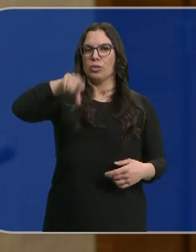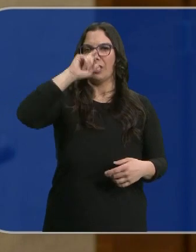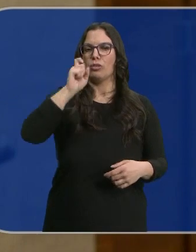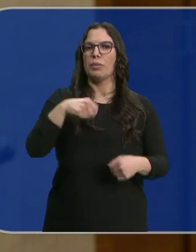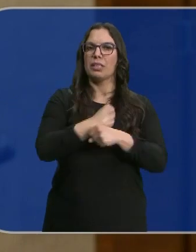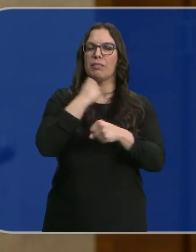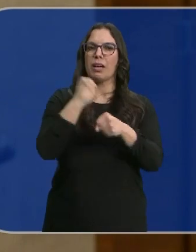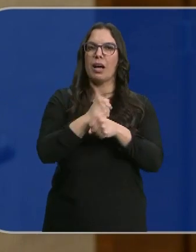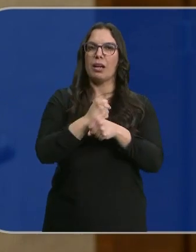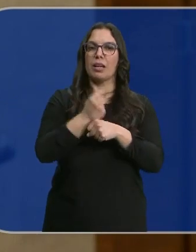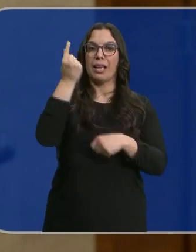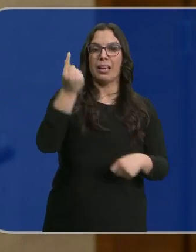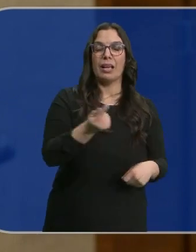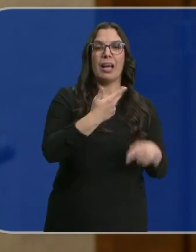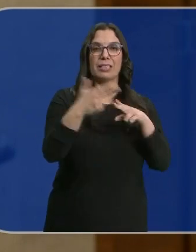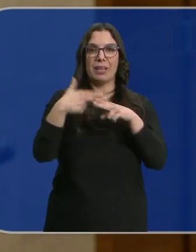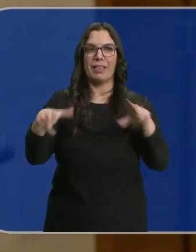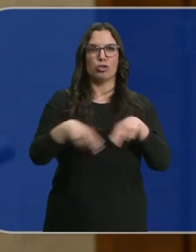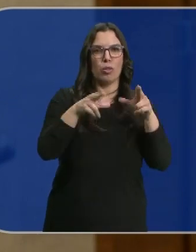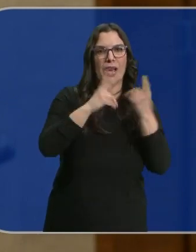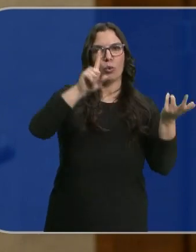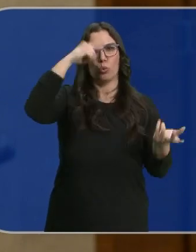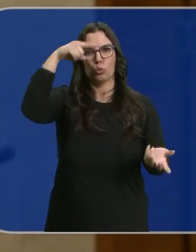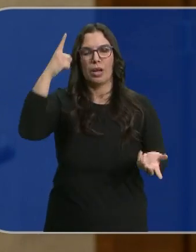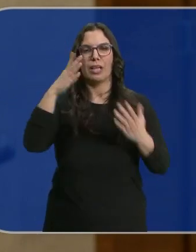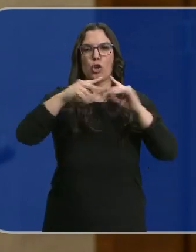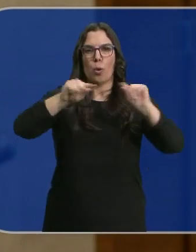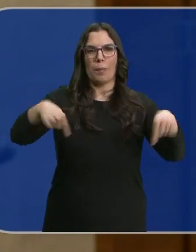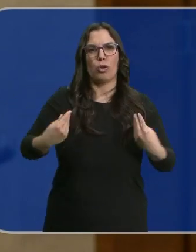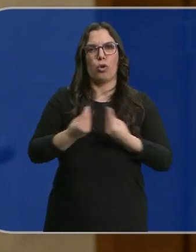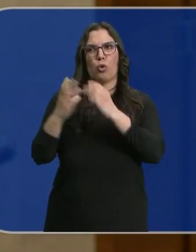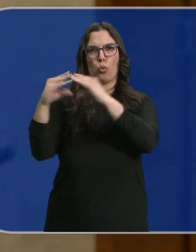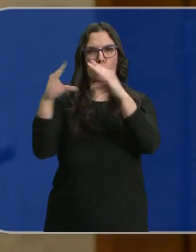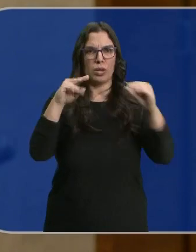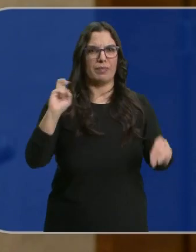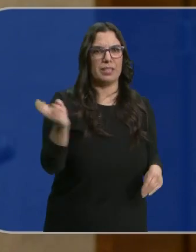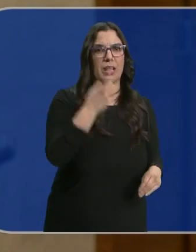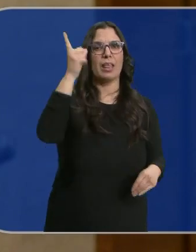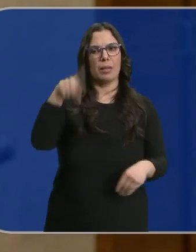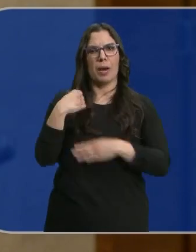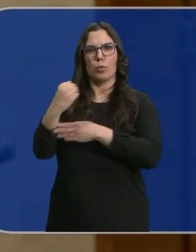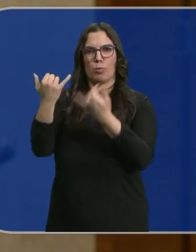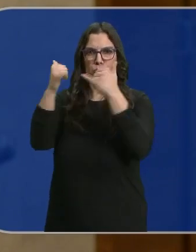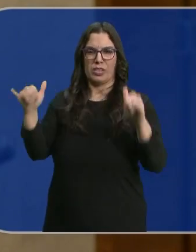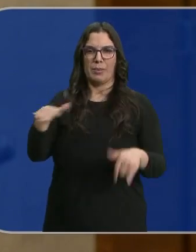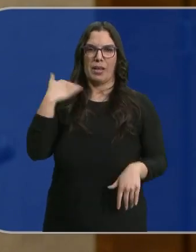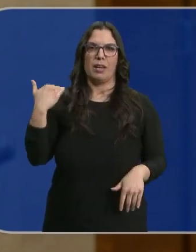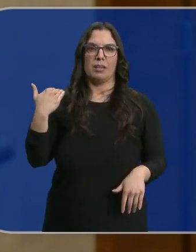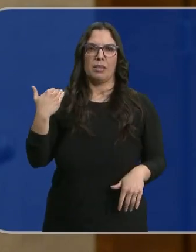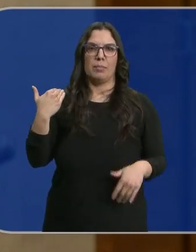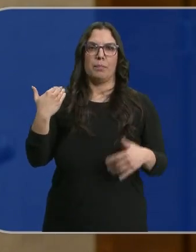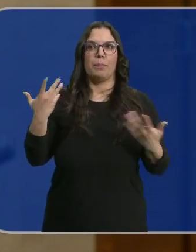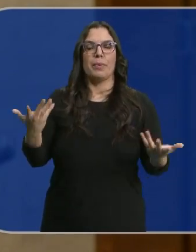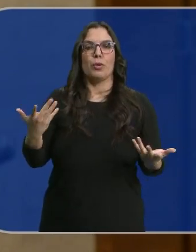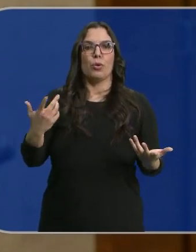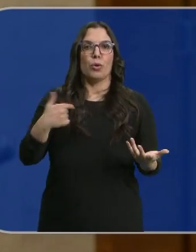este año con un montón de actividades sociales, culturales, convenios con universidades, y seguimos apoyando la fiesta de Villalar. Pero